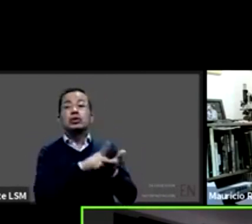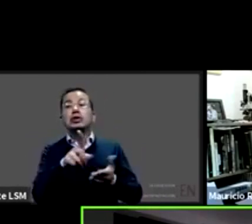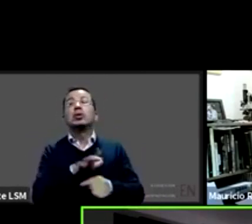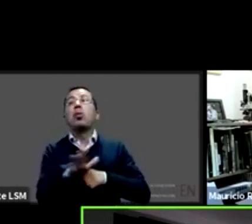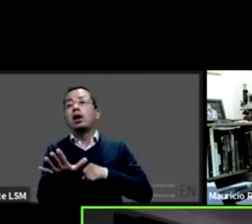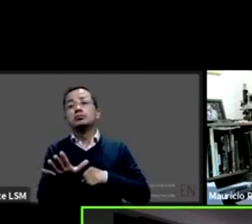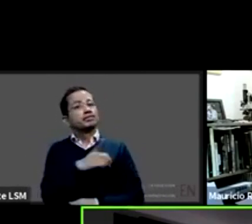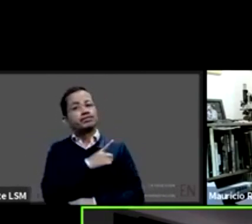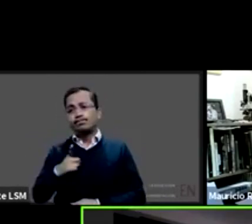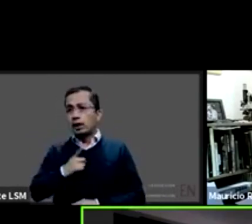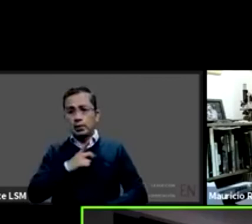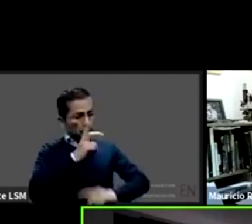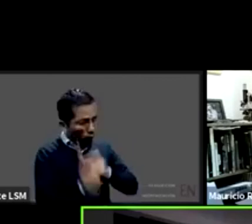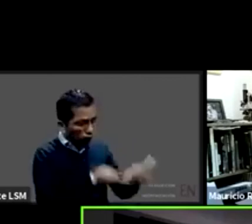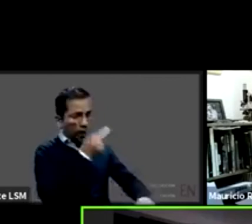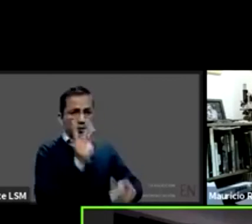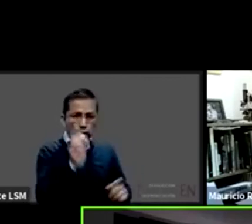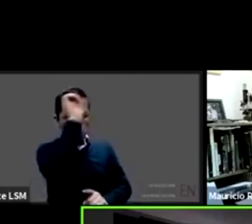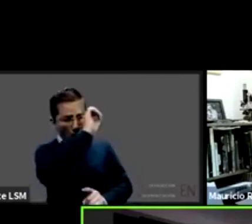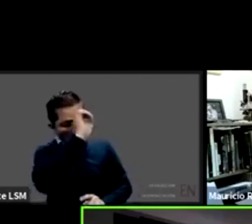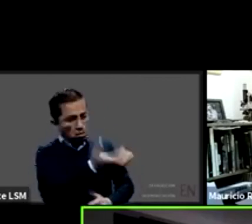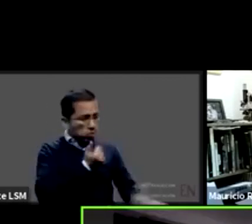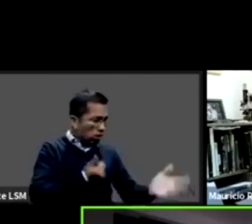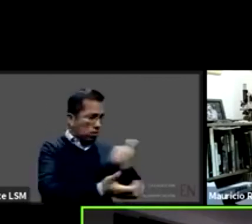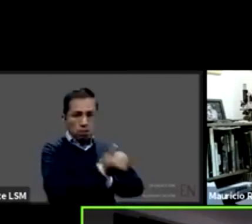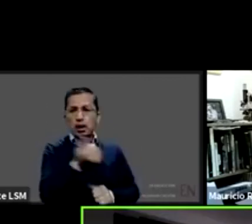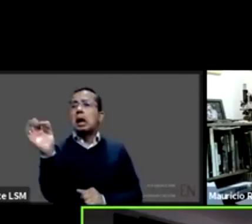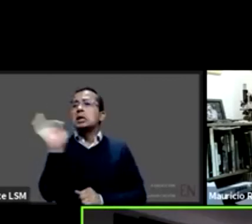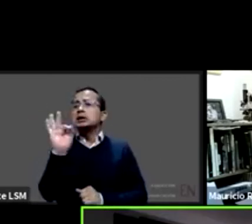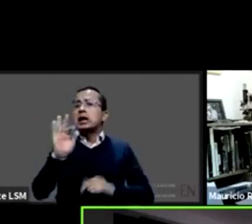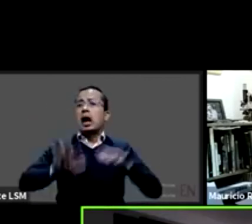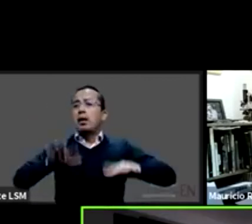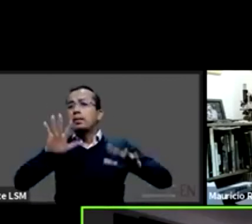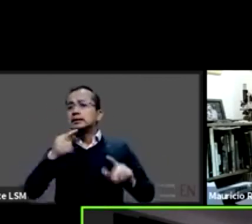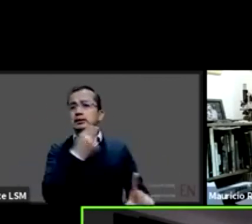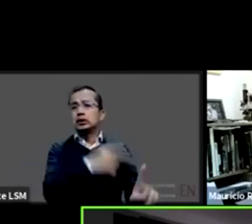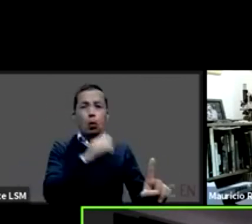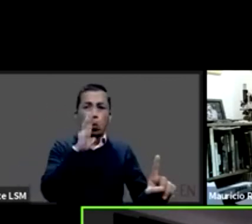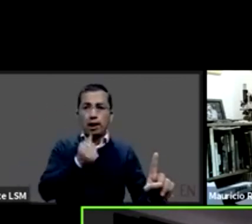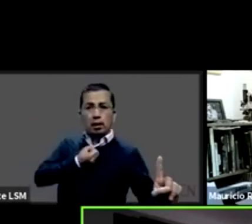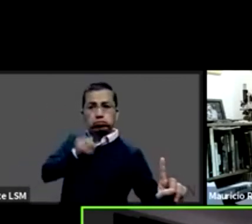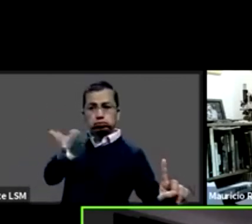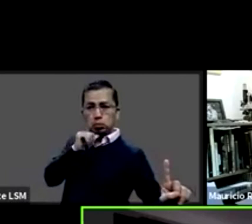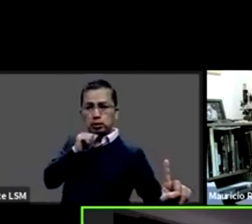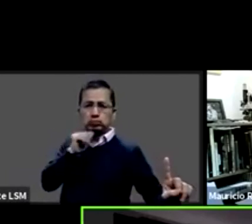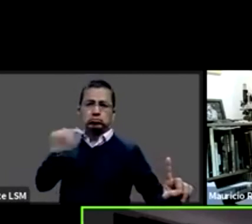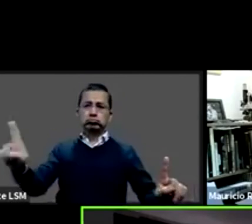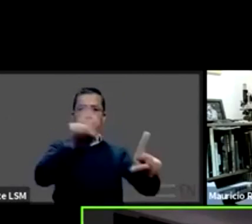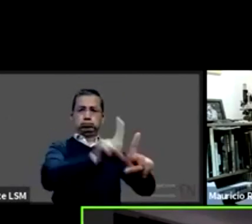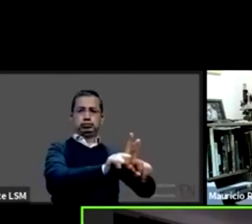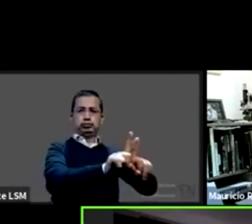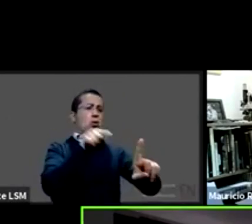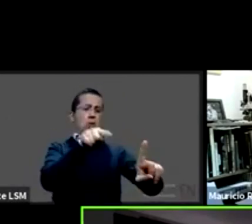garantías la garantía puede ser este coaxiliar además como lo mencionaba de facilitar el aseo la alimentación el apego al